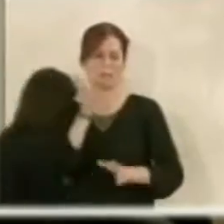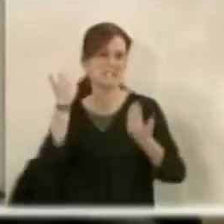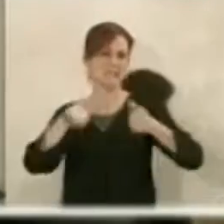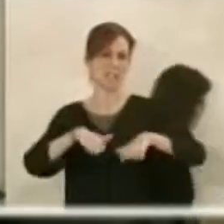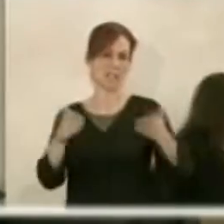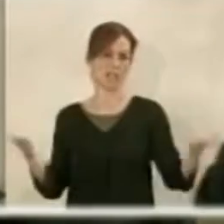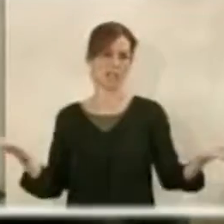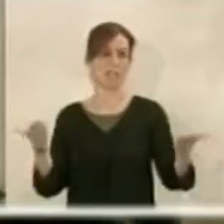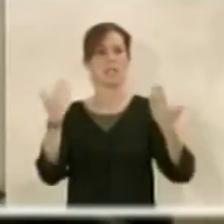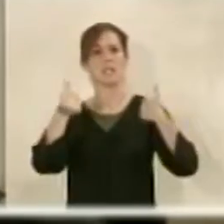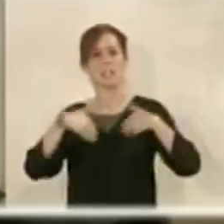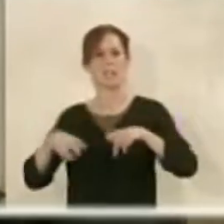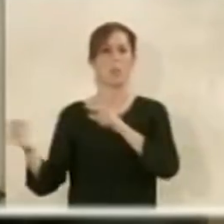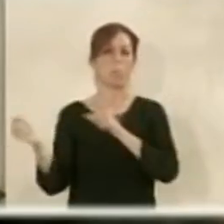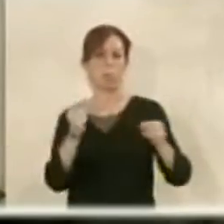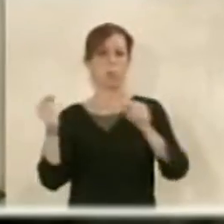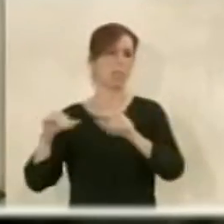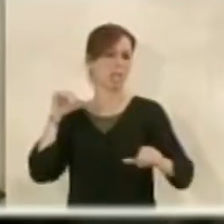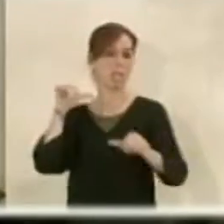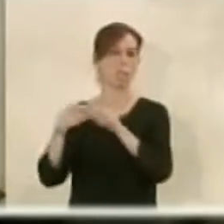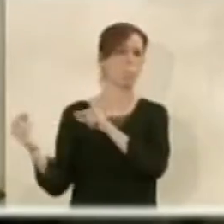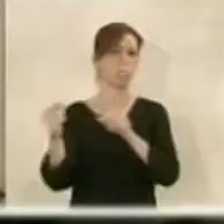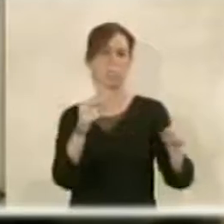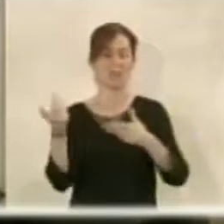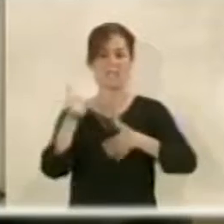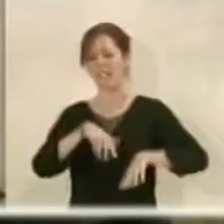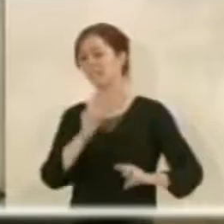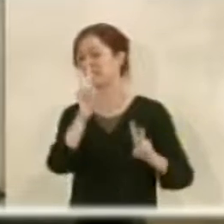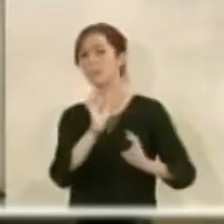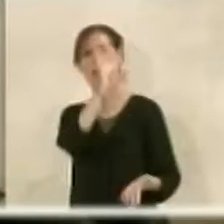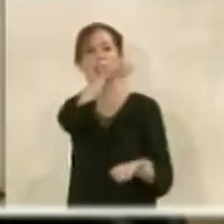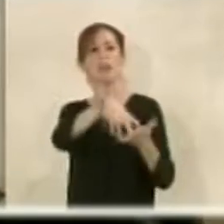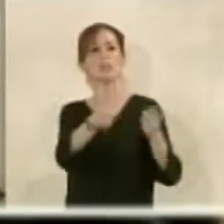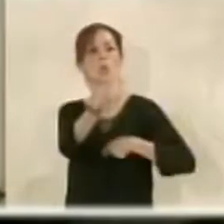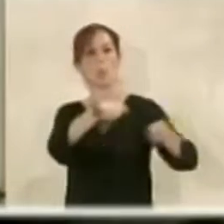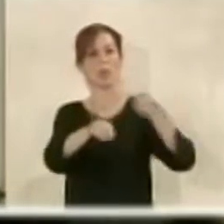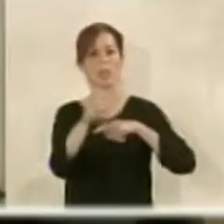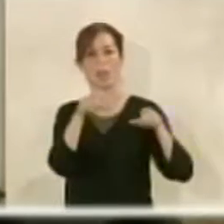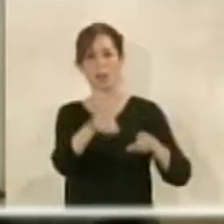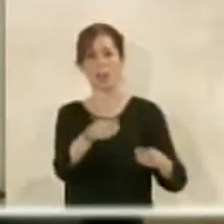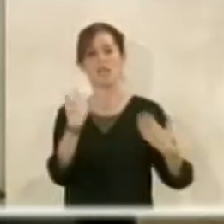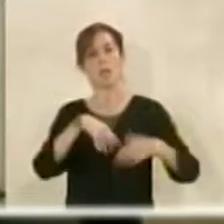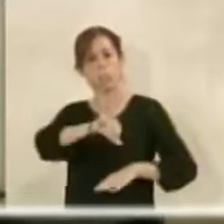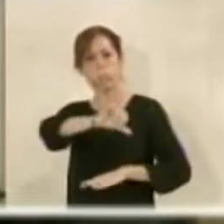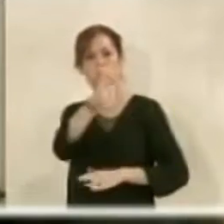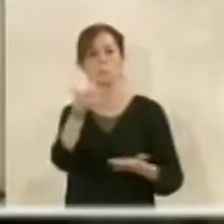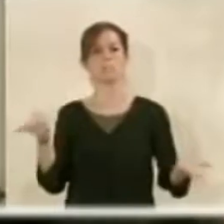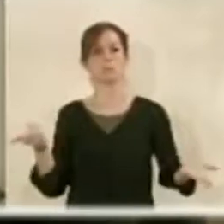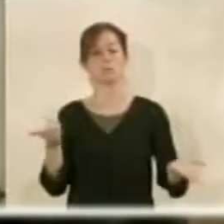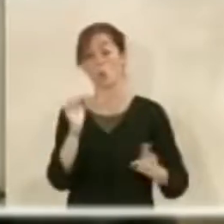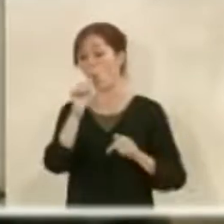ha tenido muchos ríos de tinta. El centro comercial que allí va a ir, de alguna manera ya está aprobado.